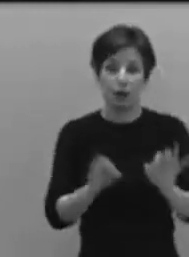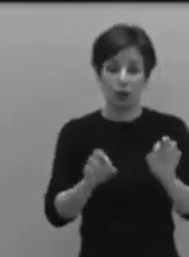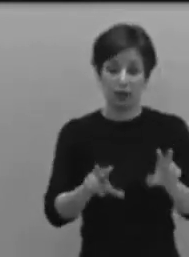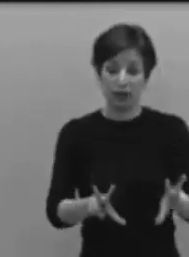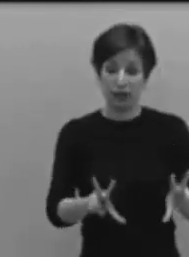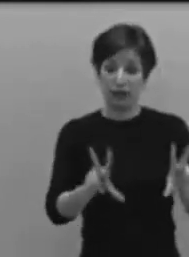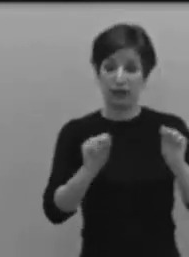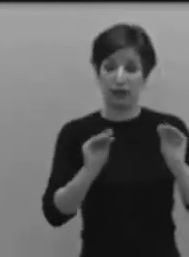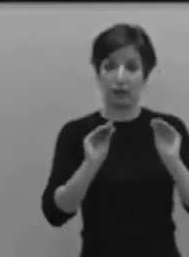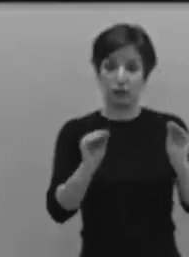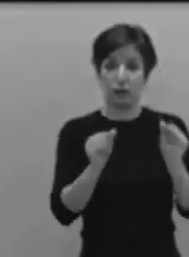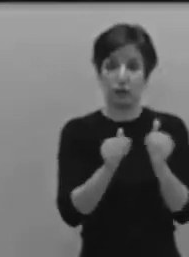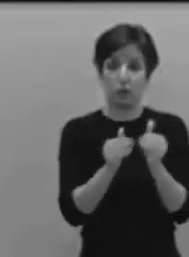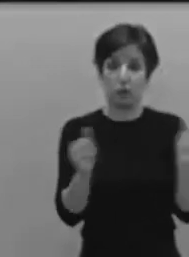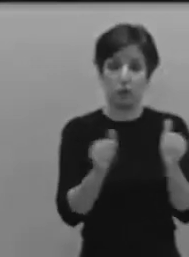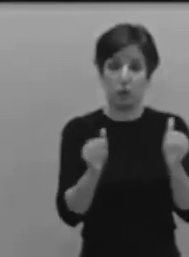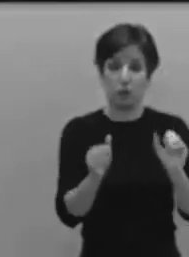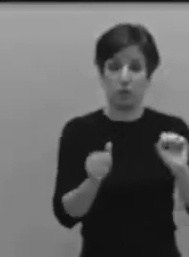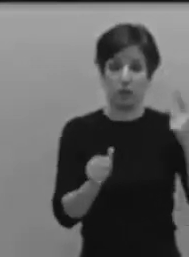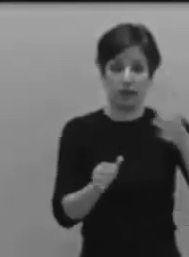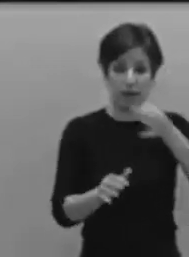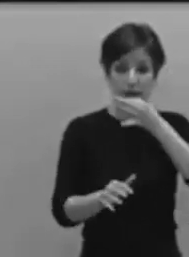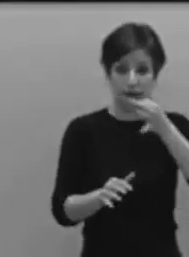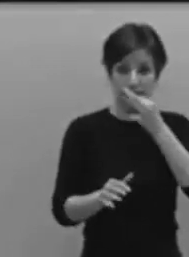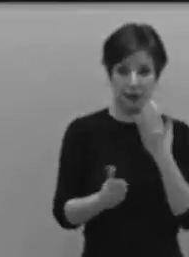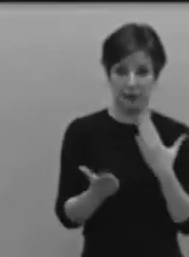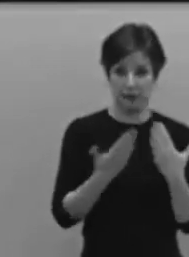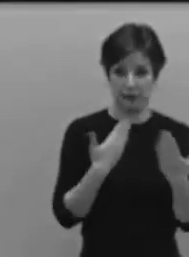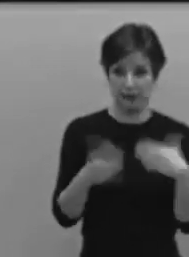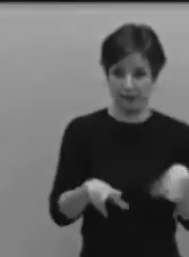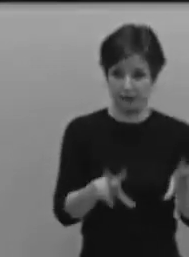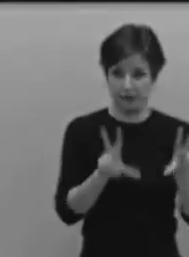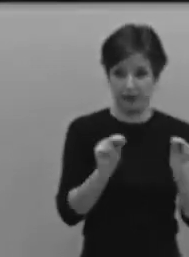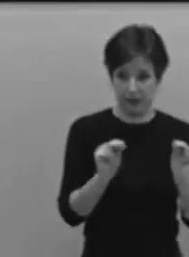y ha sido una hora cuarenta minutos.